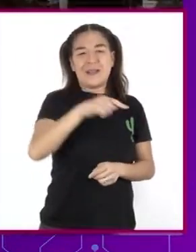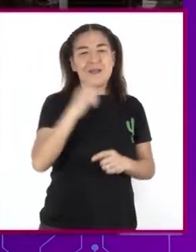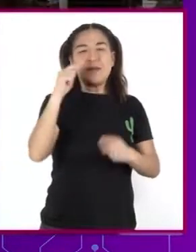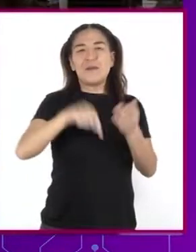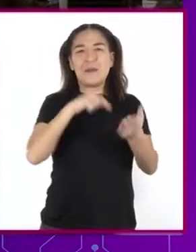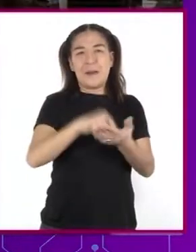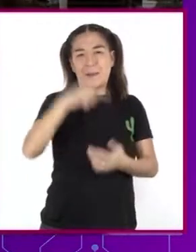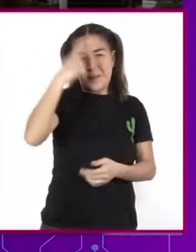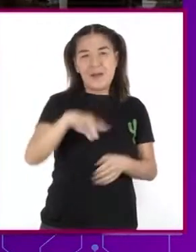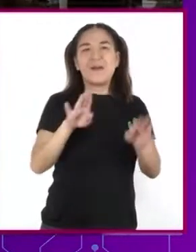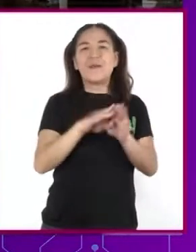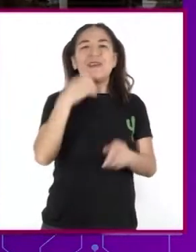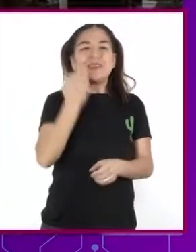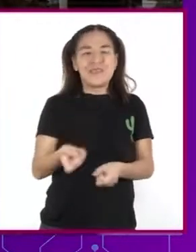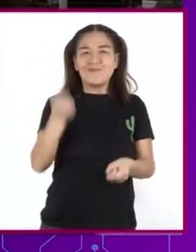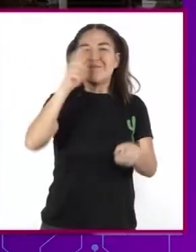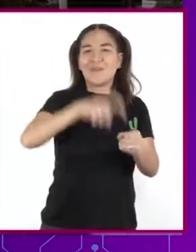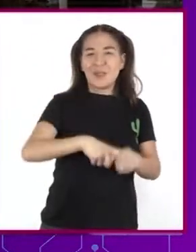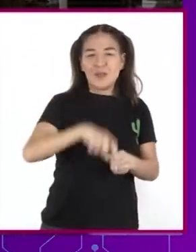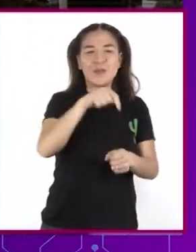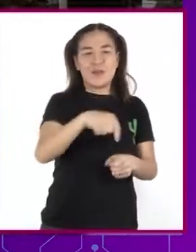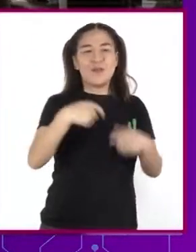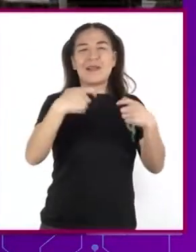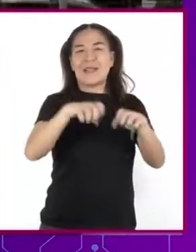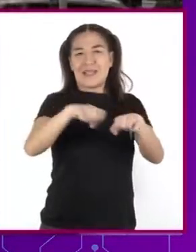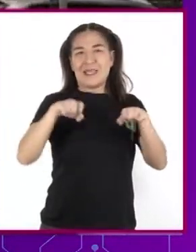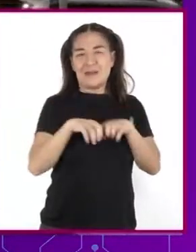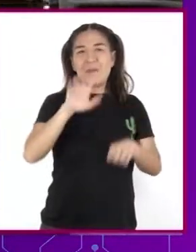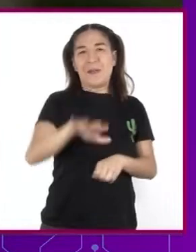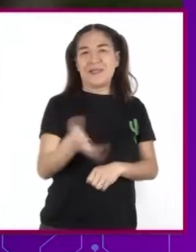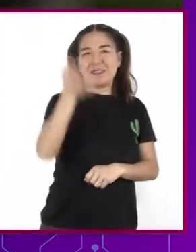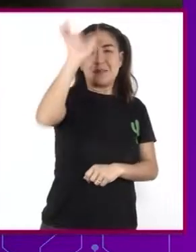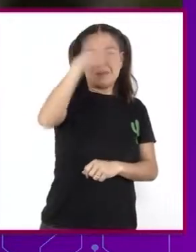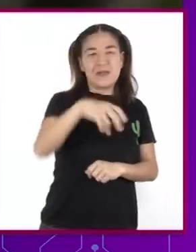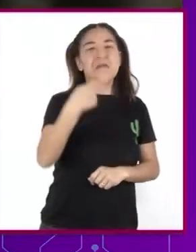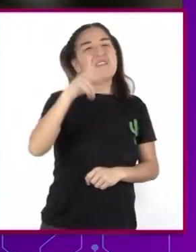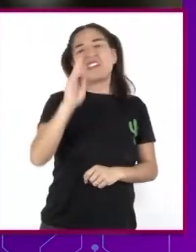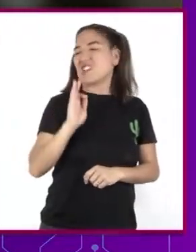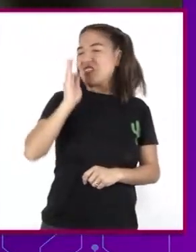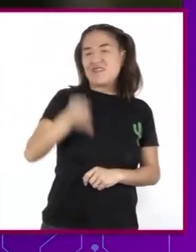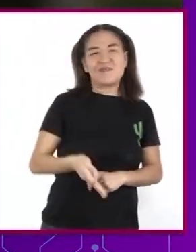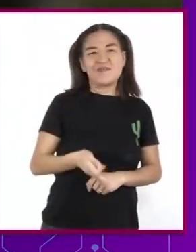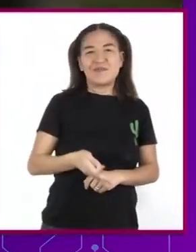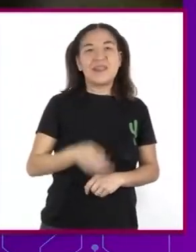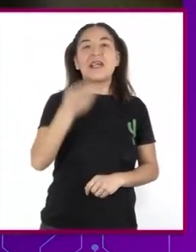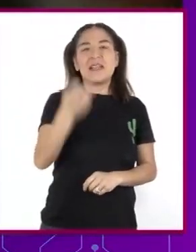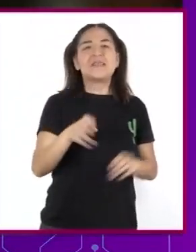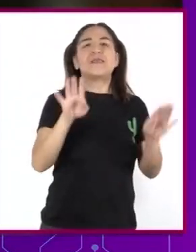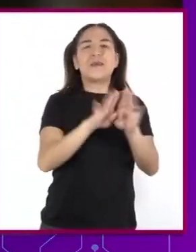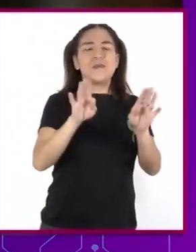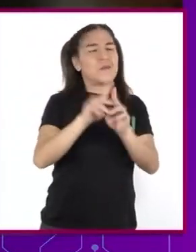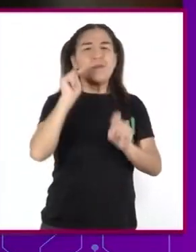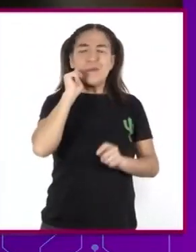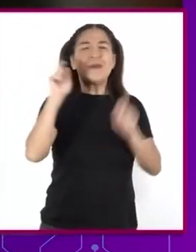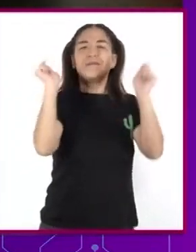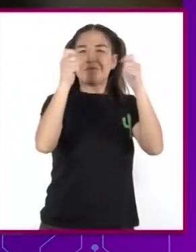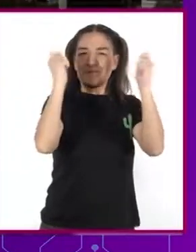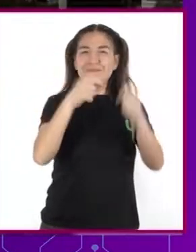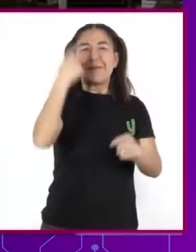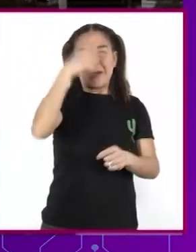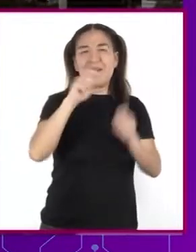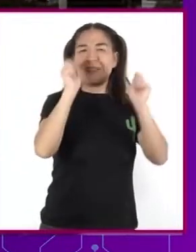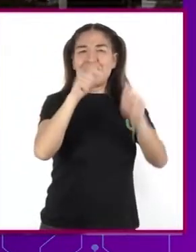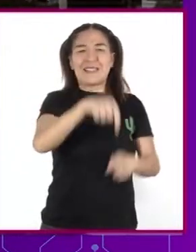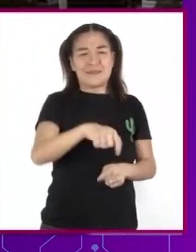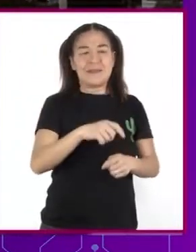para querer integrarse al equipo de basquetbol Y pues aunque no lo aceptaron Se quedó al partido echar porras Y al finalizar el